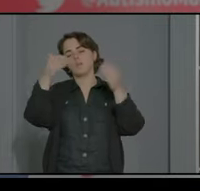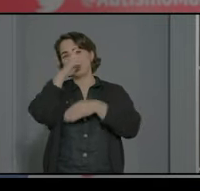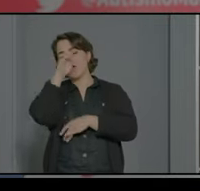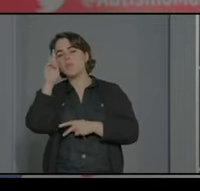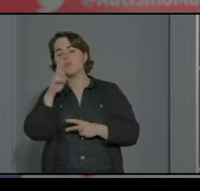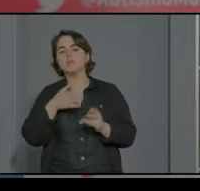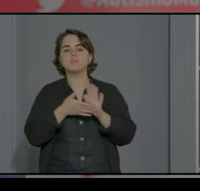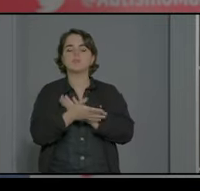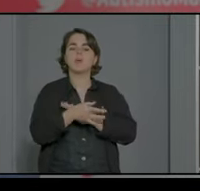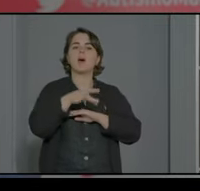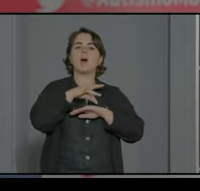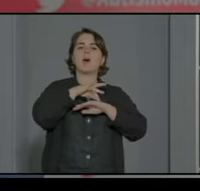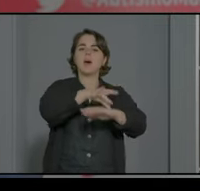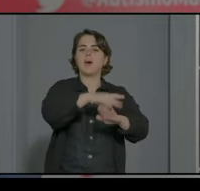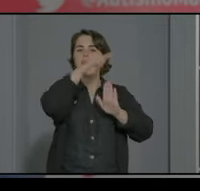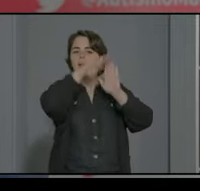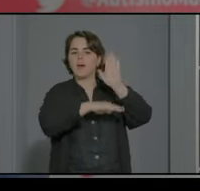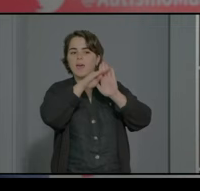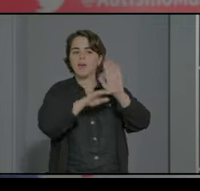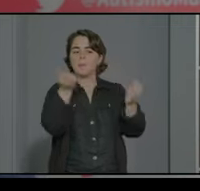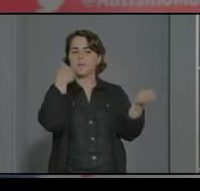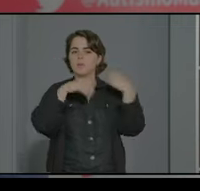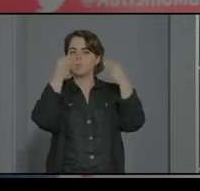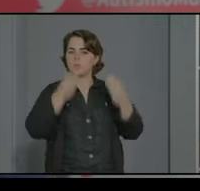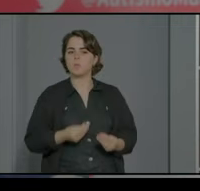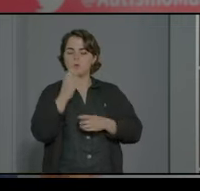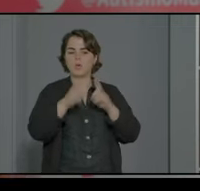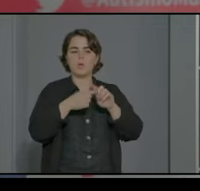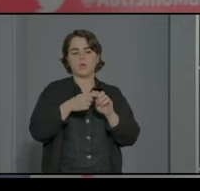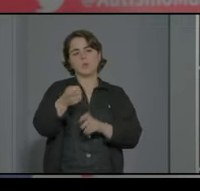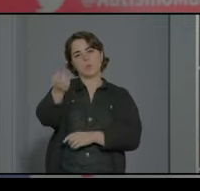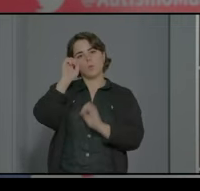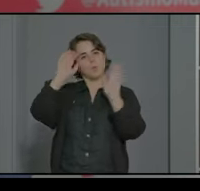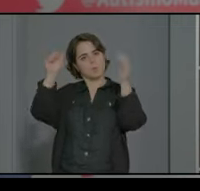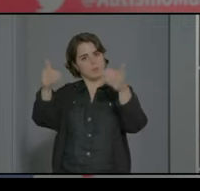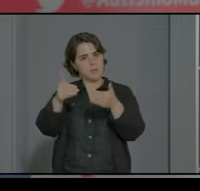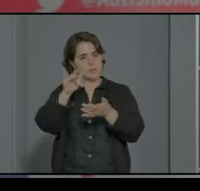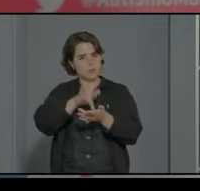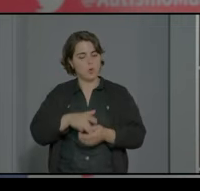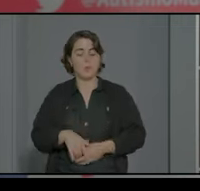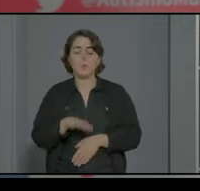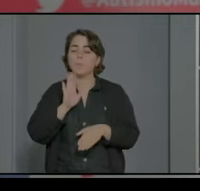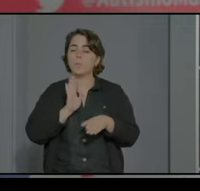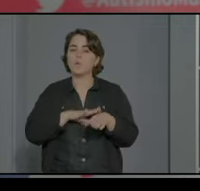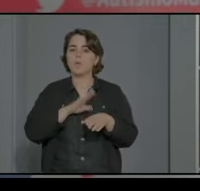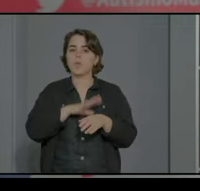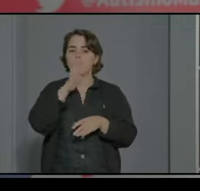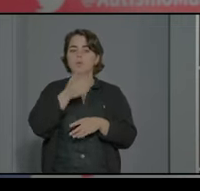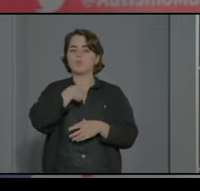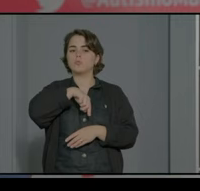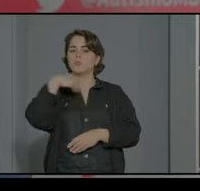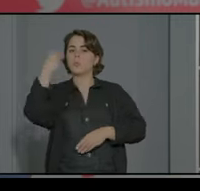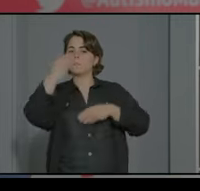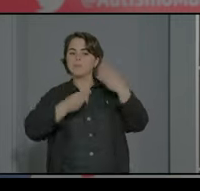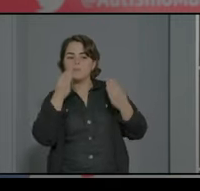guía de buenas prácticas para la escolarización y derivación de alumnado con TEA ¿por qué? porque a día de hoy sentimos que es